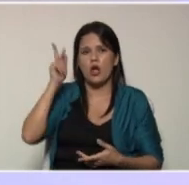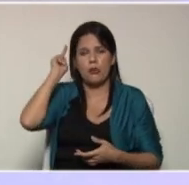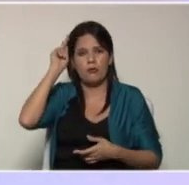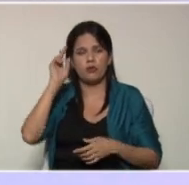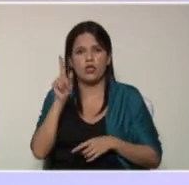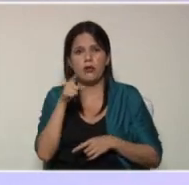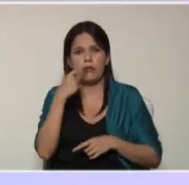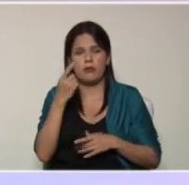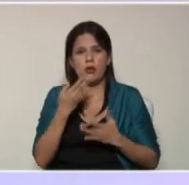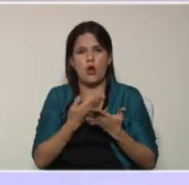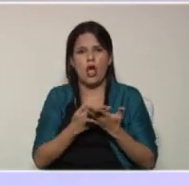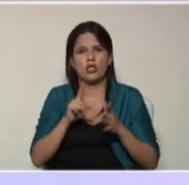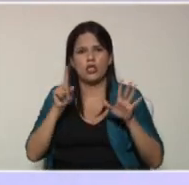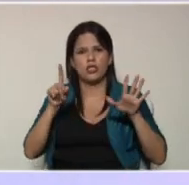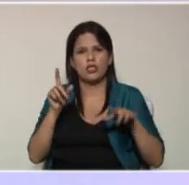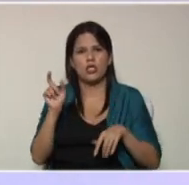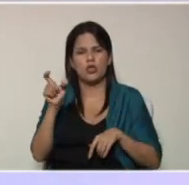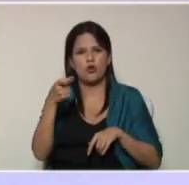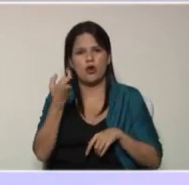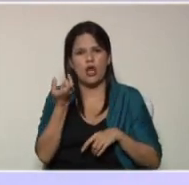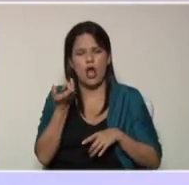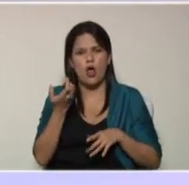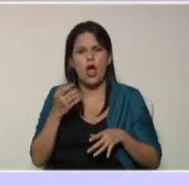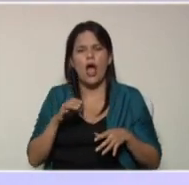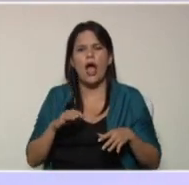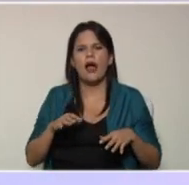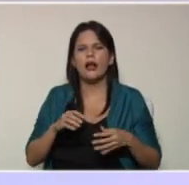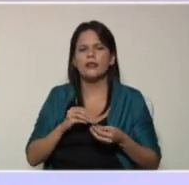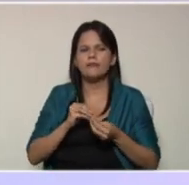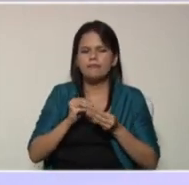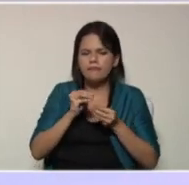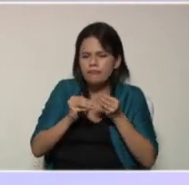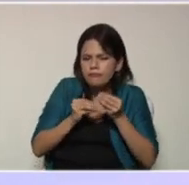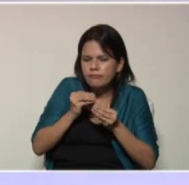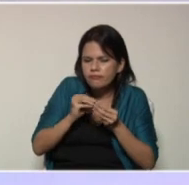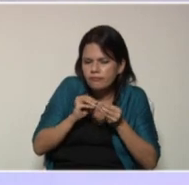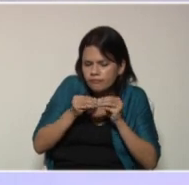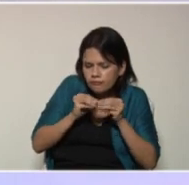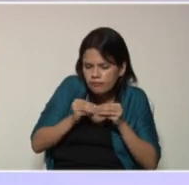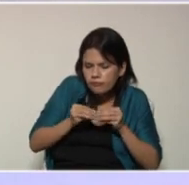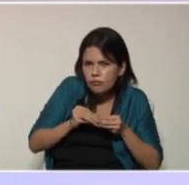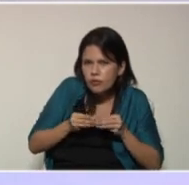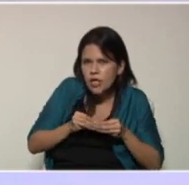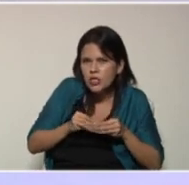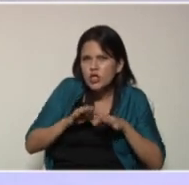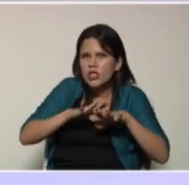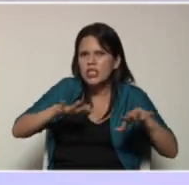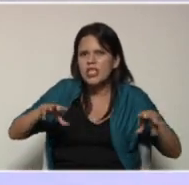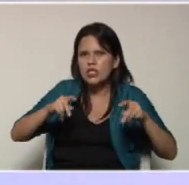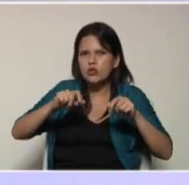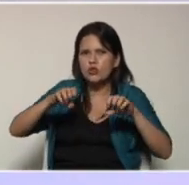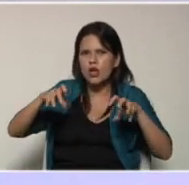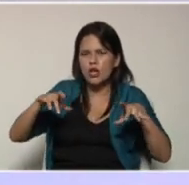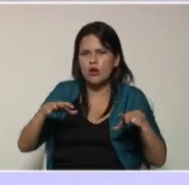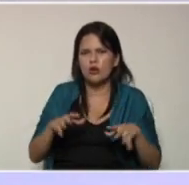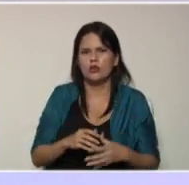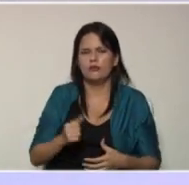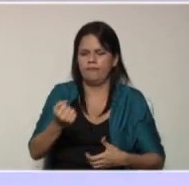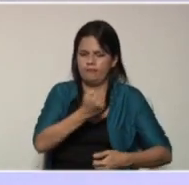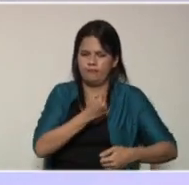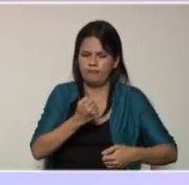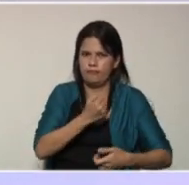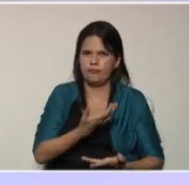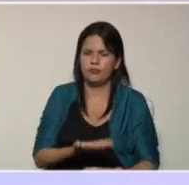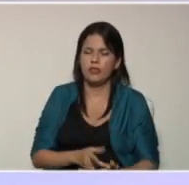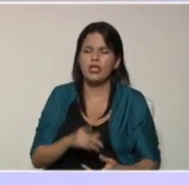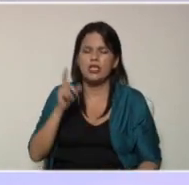primaria relacionada a la preparación de suelos y abonos orgánicos es bien importante y se necesita explicar